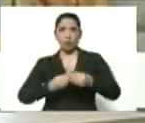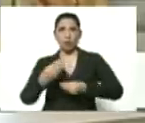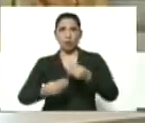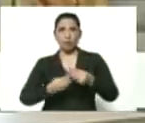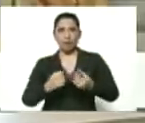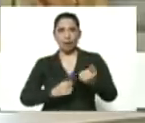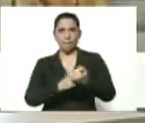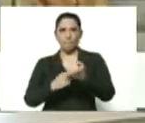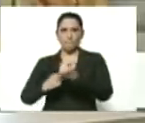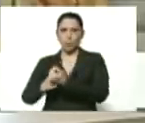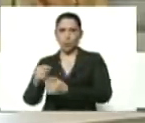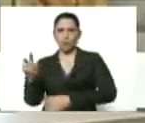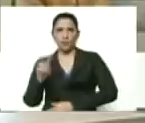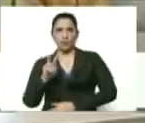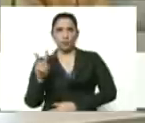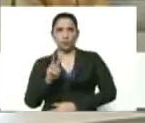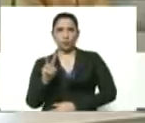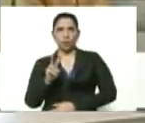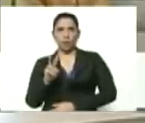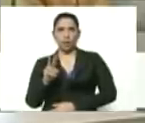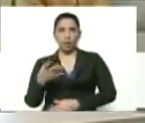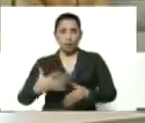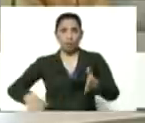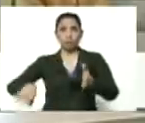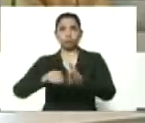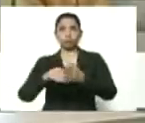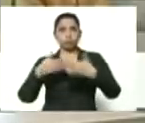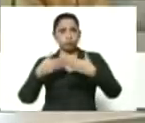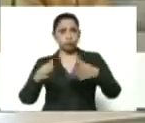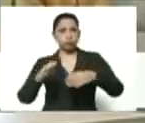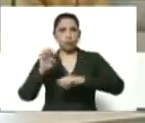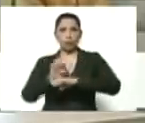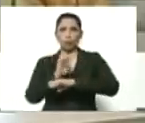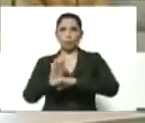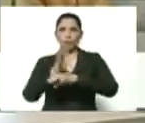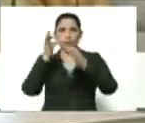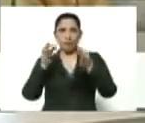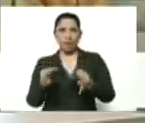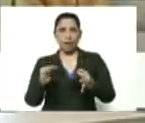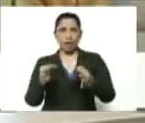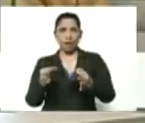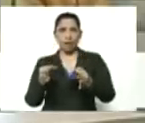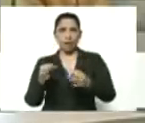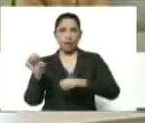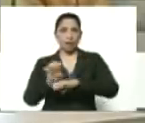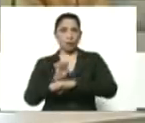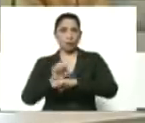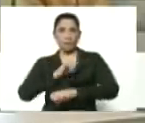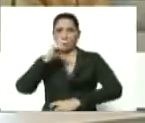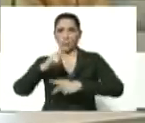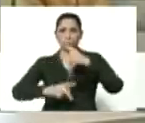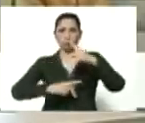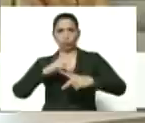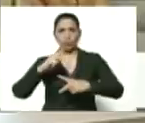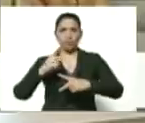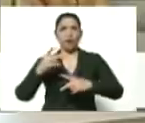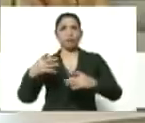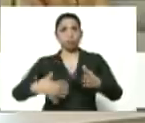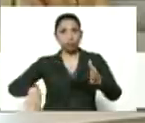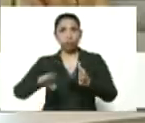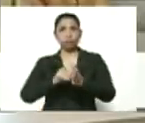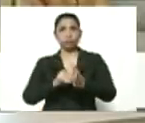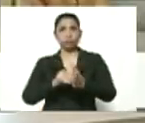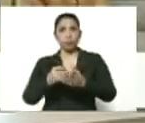aporte de Venezuela es reactivemos la economía real, la economía productiva, y reactivemos el